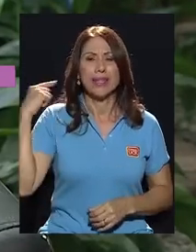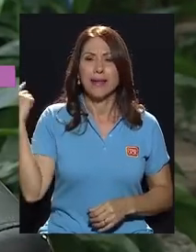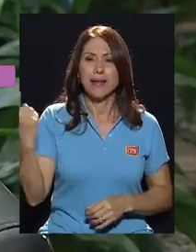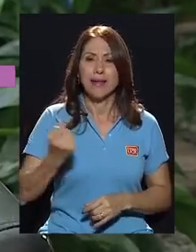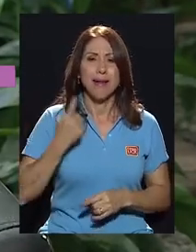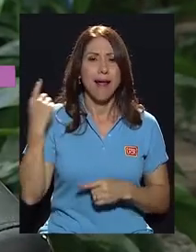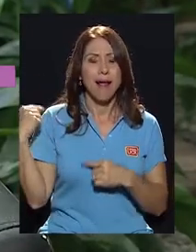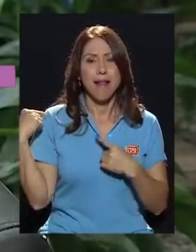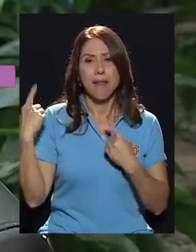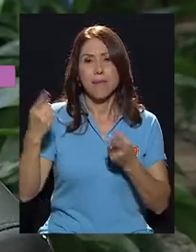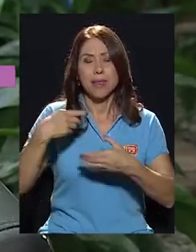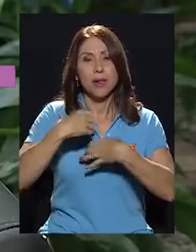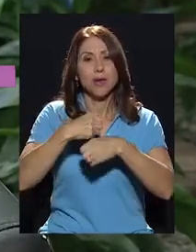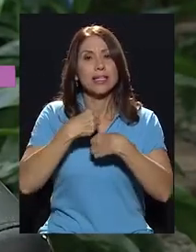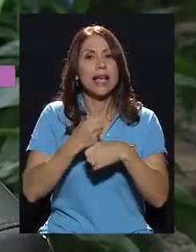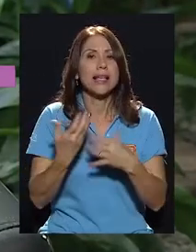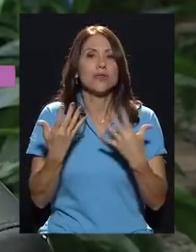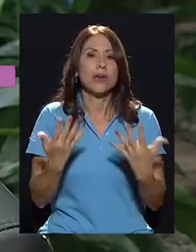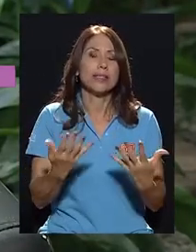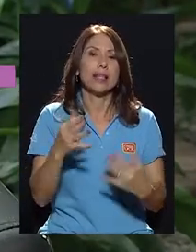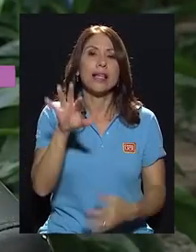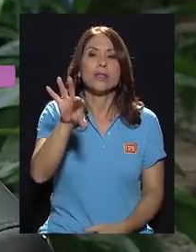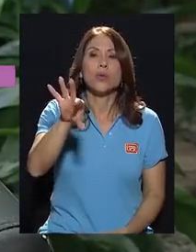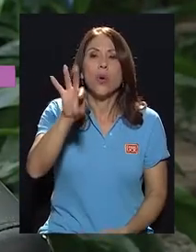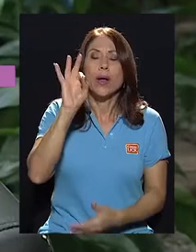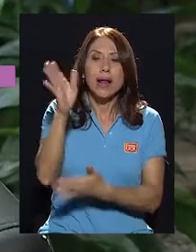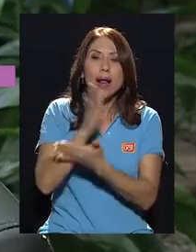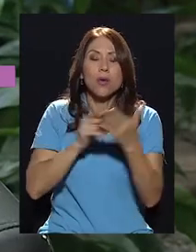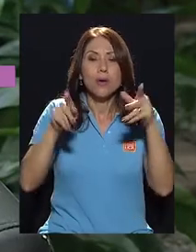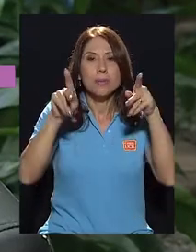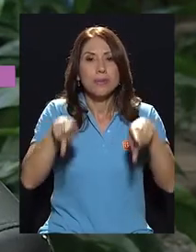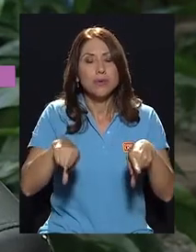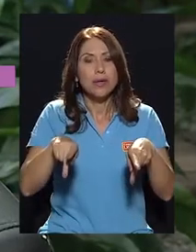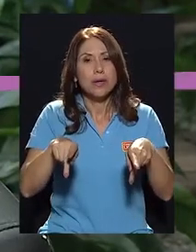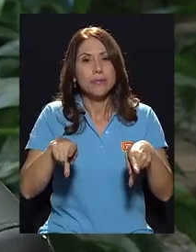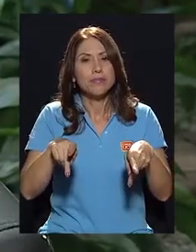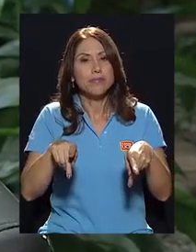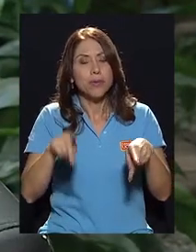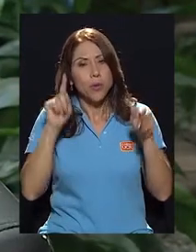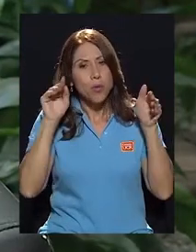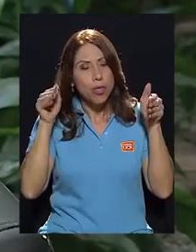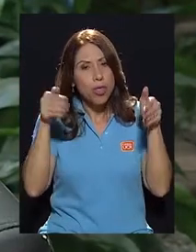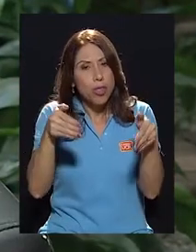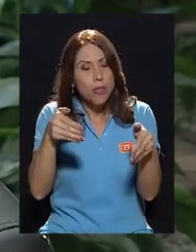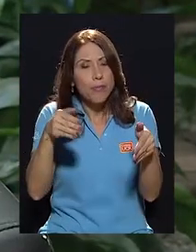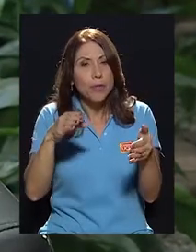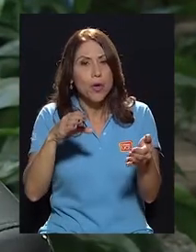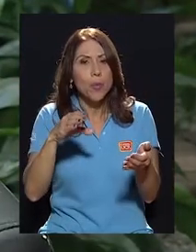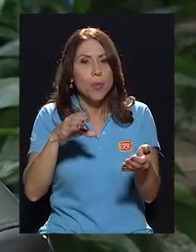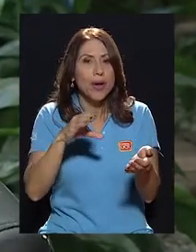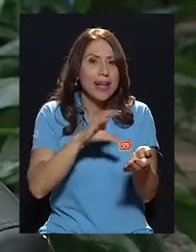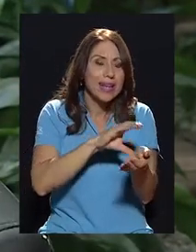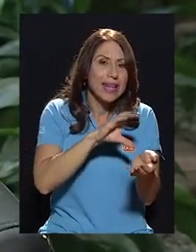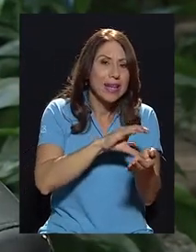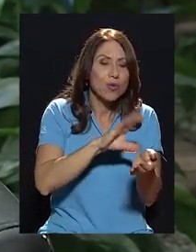porque generalmente lo que se ha hecho es escoger a alguien clínico que no